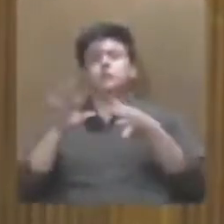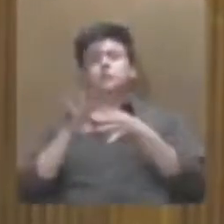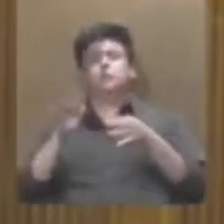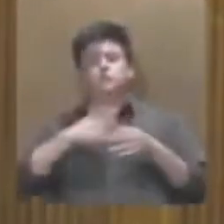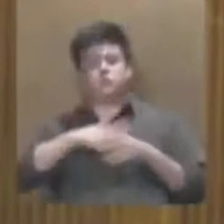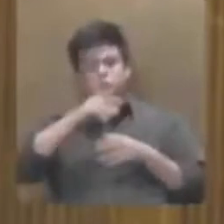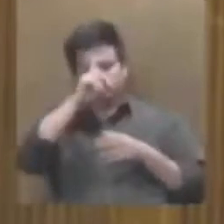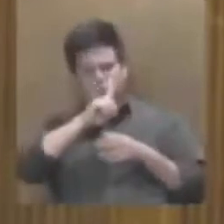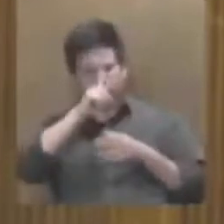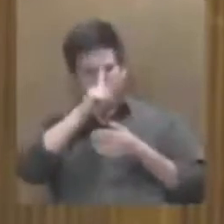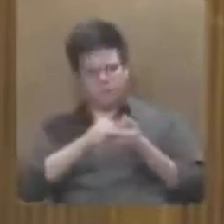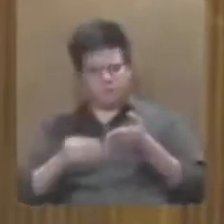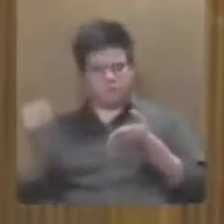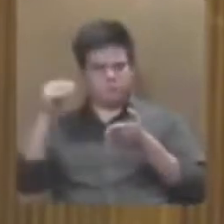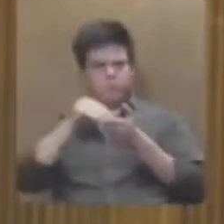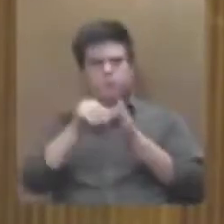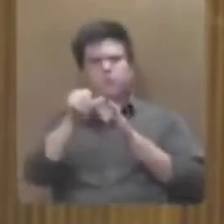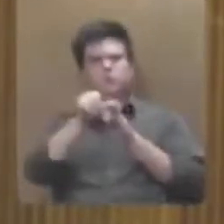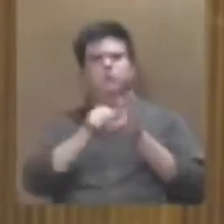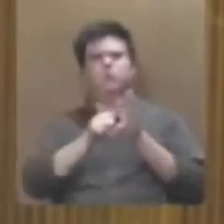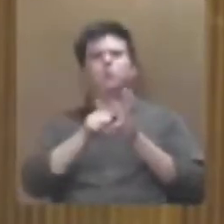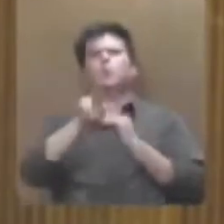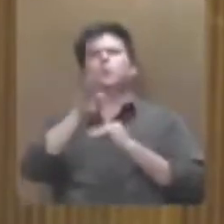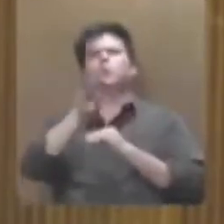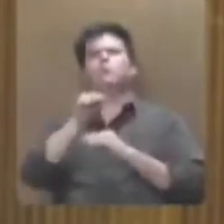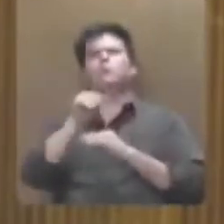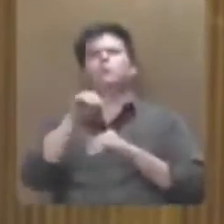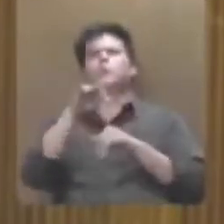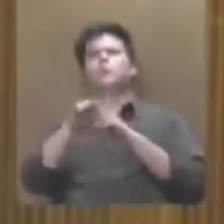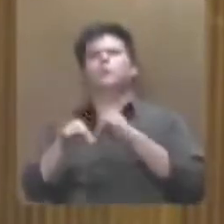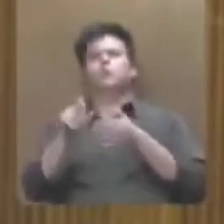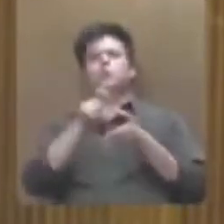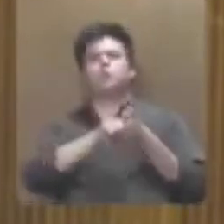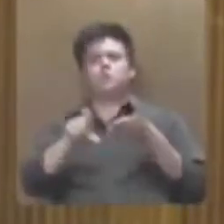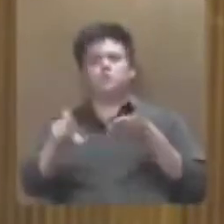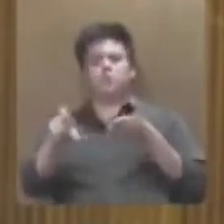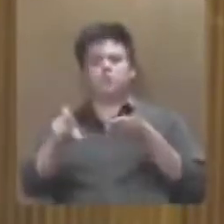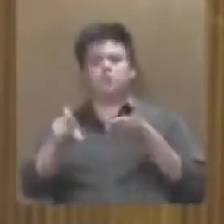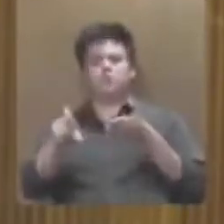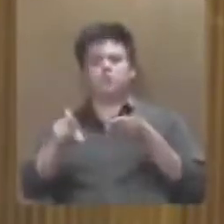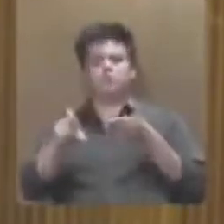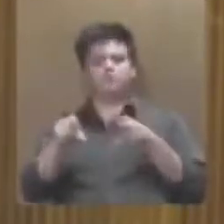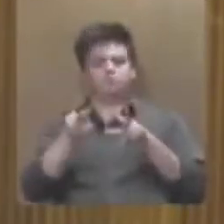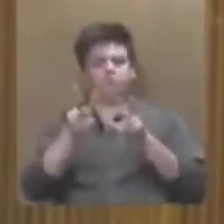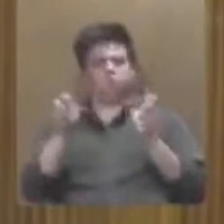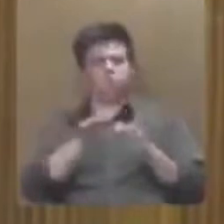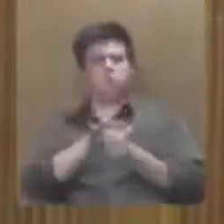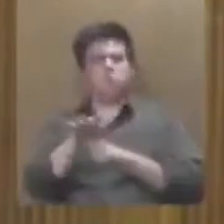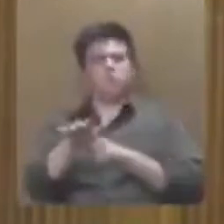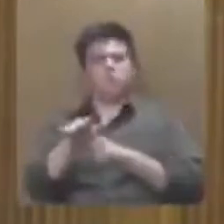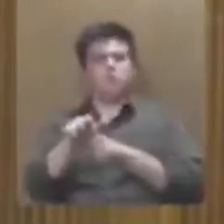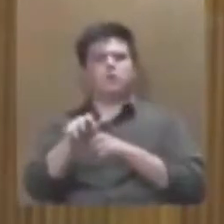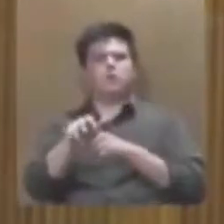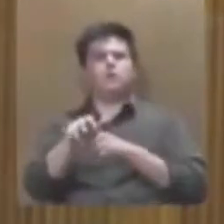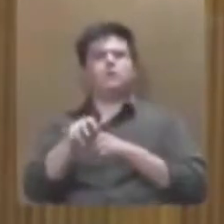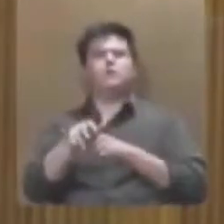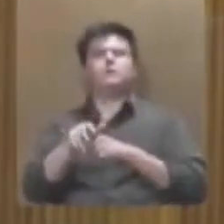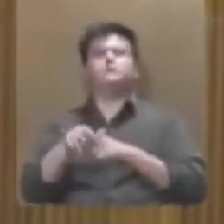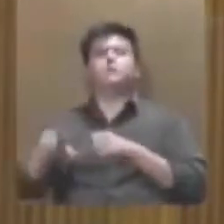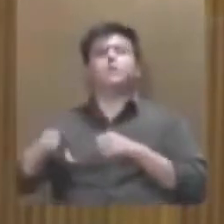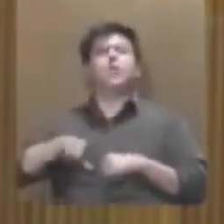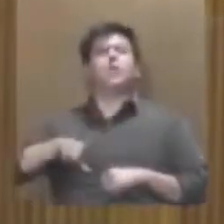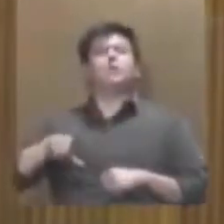sugerir que pongamos en el artículo 90 en el último párrafo la siguiente redacción el ejecutivo del estado